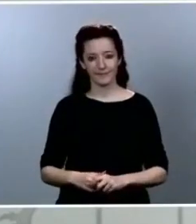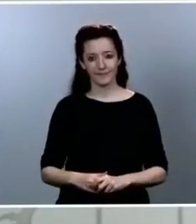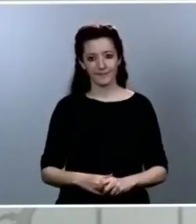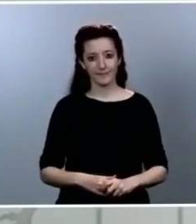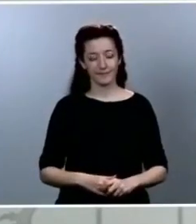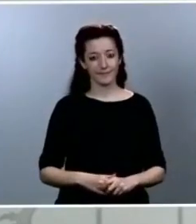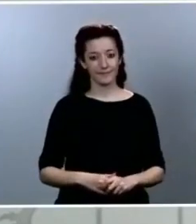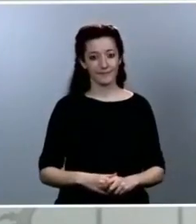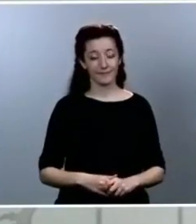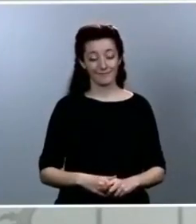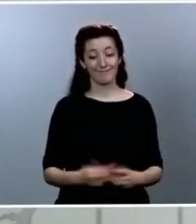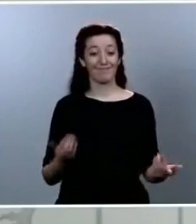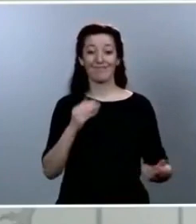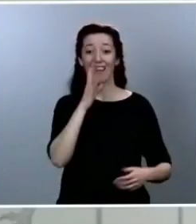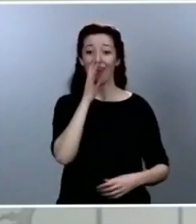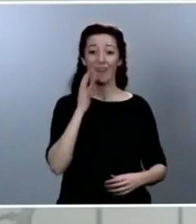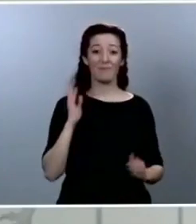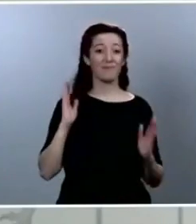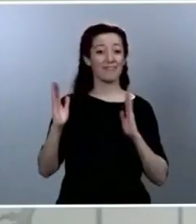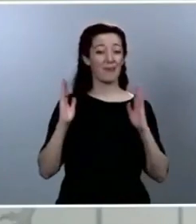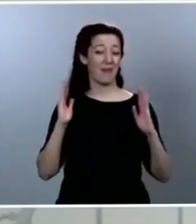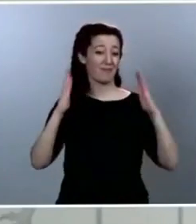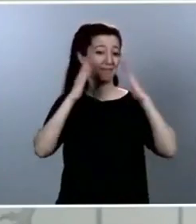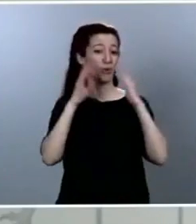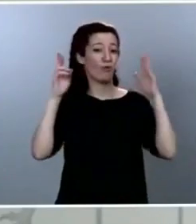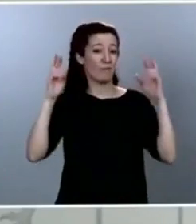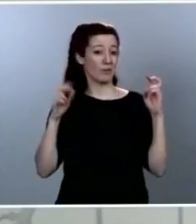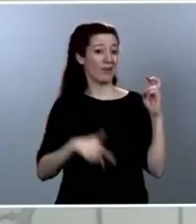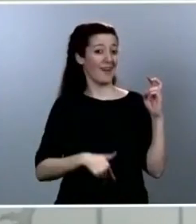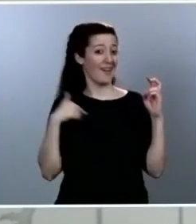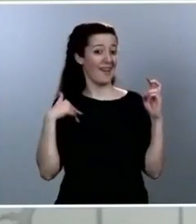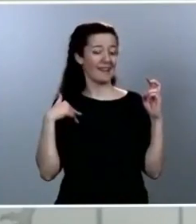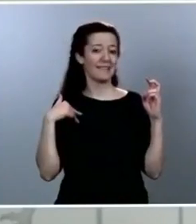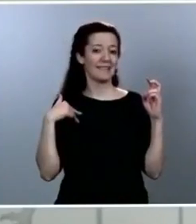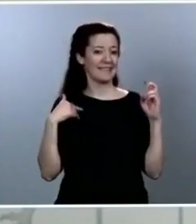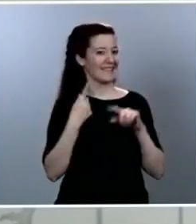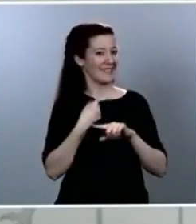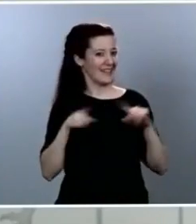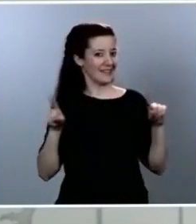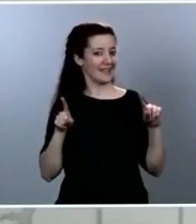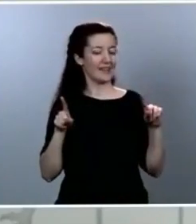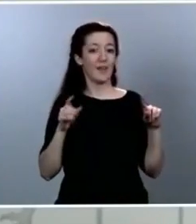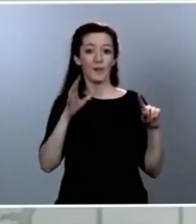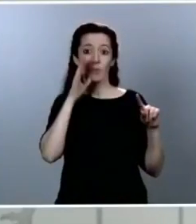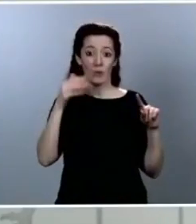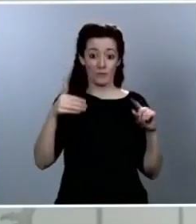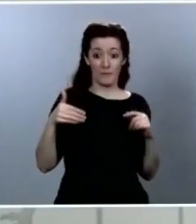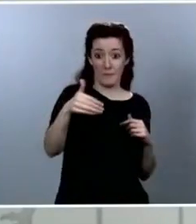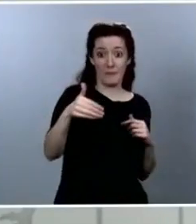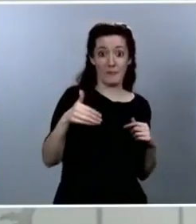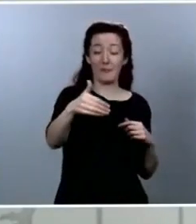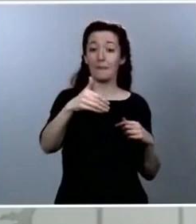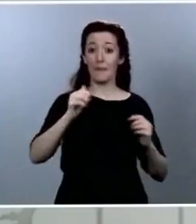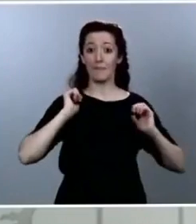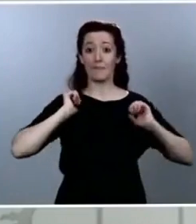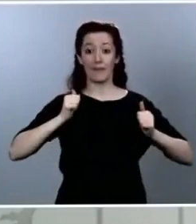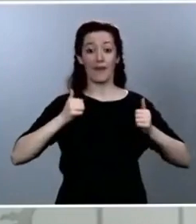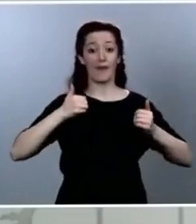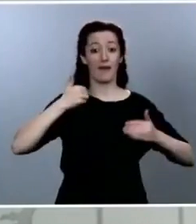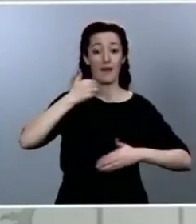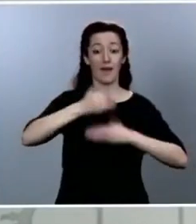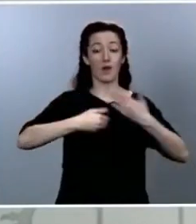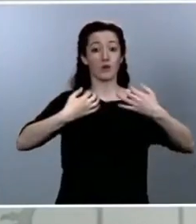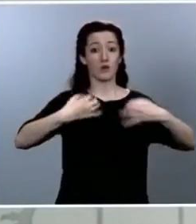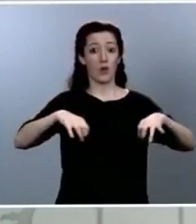confinamiento general, en la desescalada, en la transición, no avanzaremos todos a la misma velocidad, pero sí lo vamos a hacer con las mismas reglas.